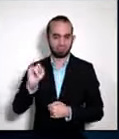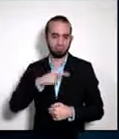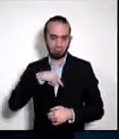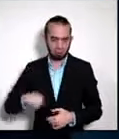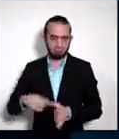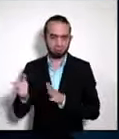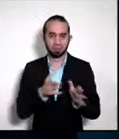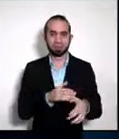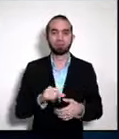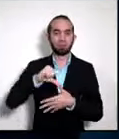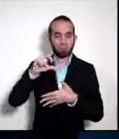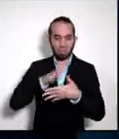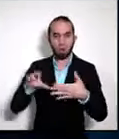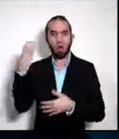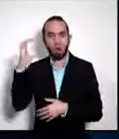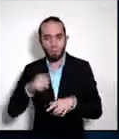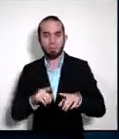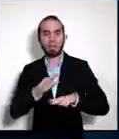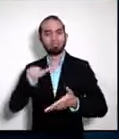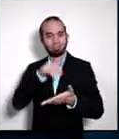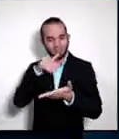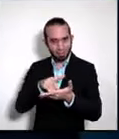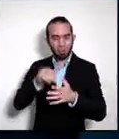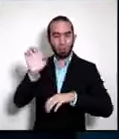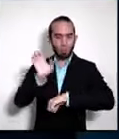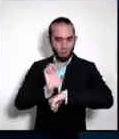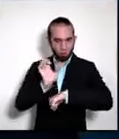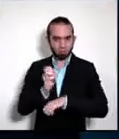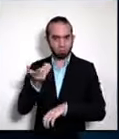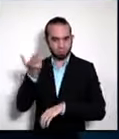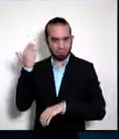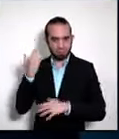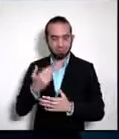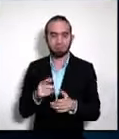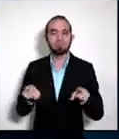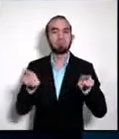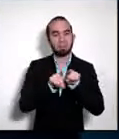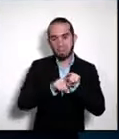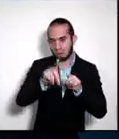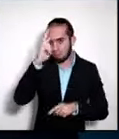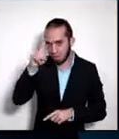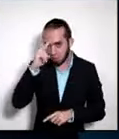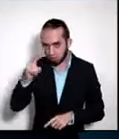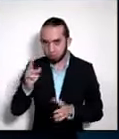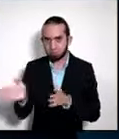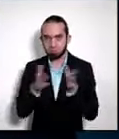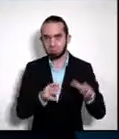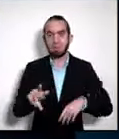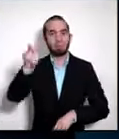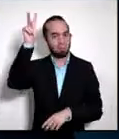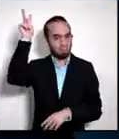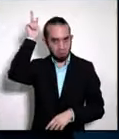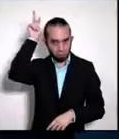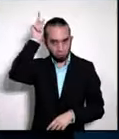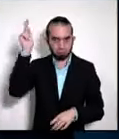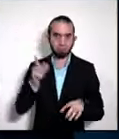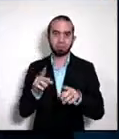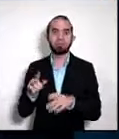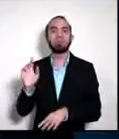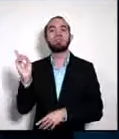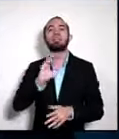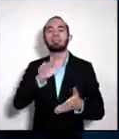Sudamérica, en Colombia, ahora en Quito recientemente, en México, en Perú, en Santiago